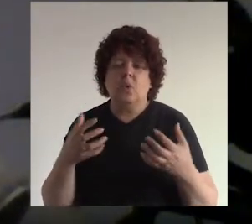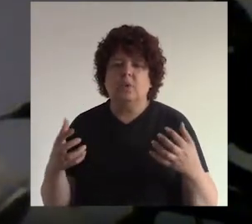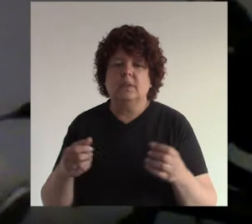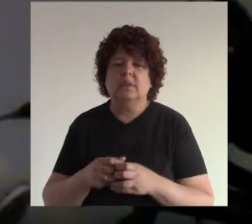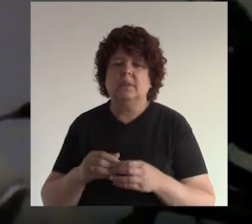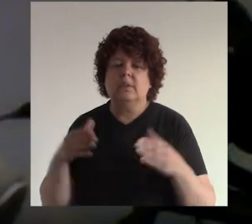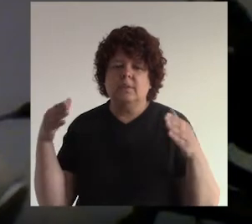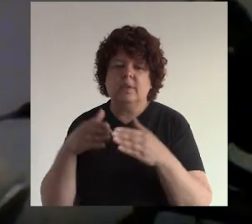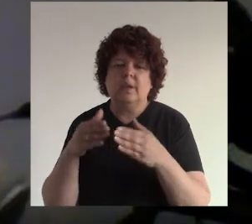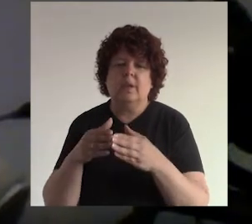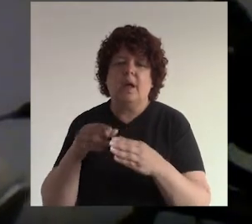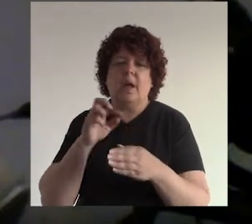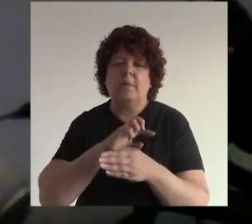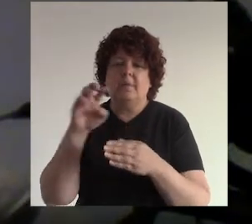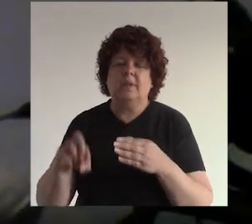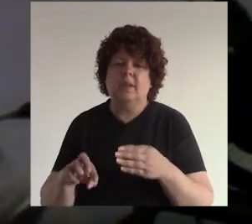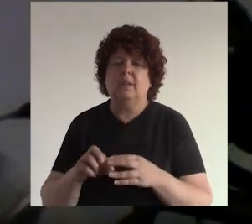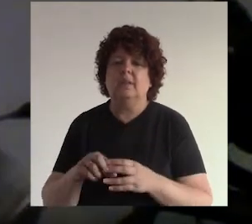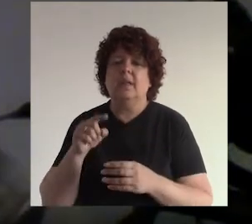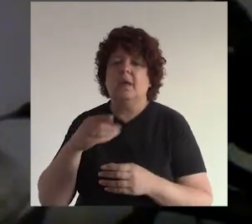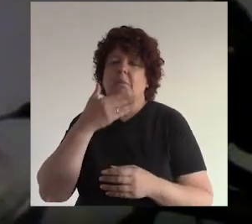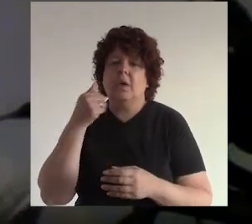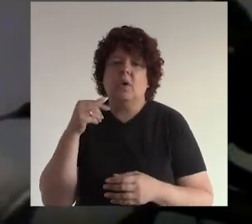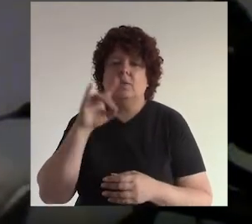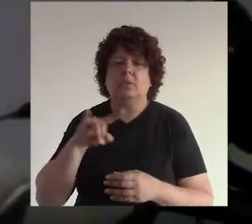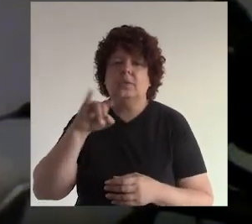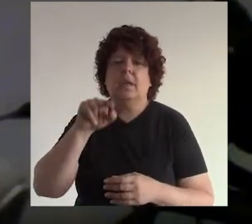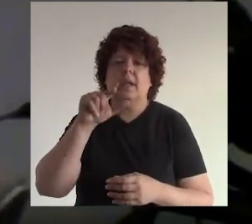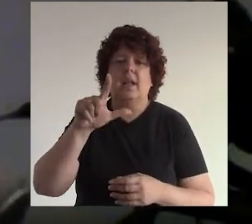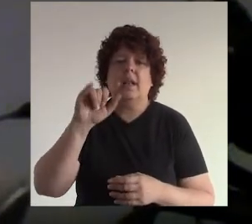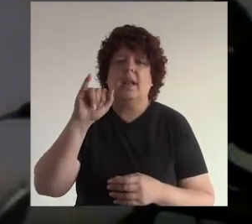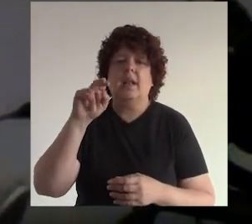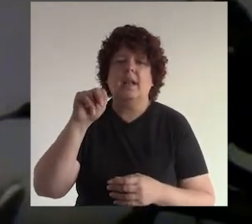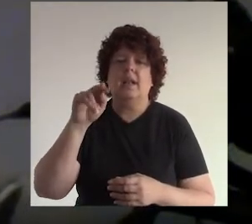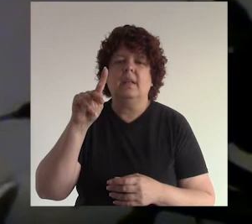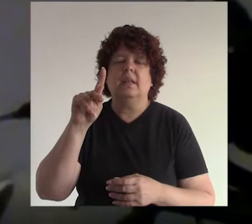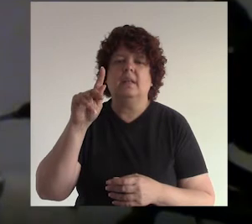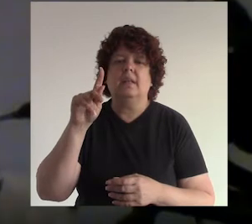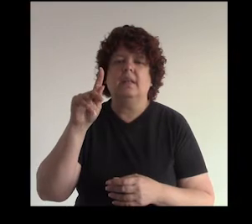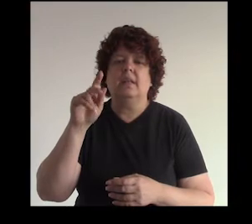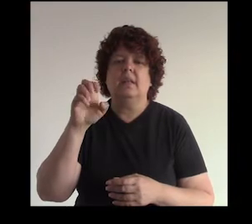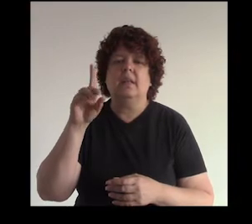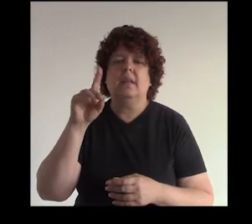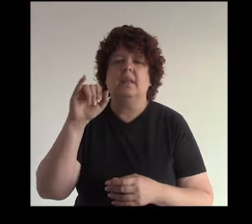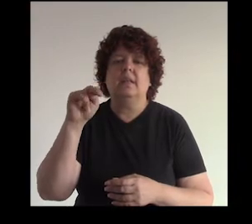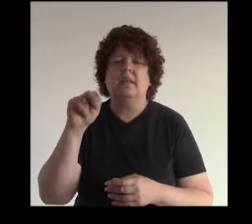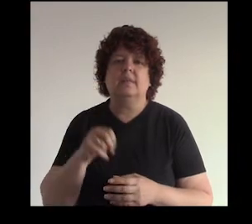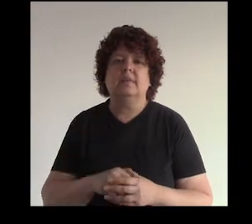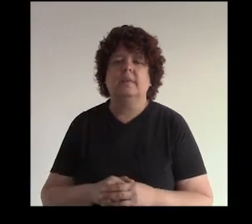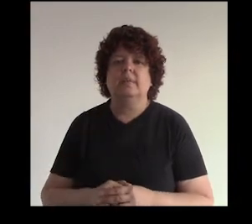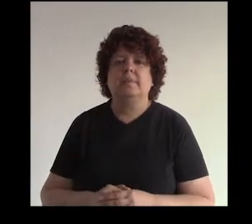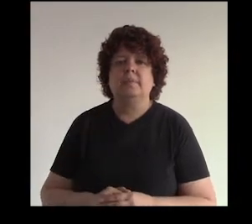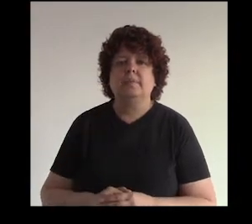producto dirigido profesionales entonces lo mejor es esa red social porque ahí abunda ¿sí? Antonio no sería